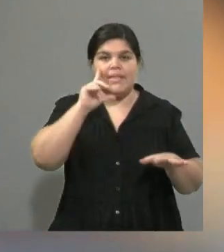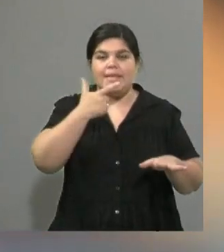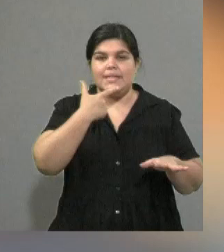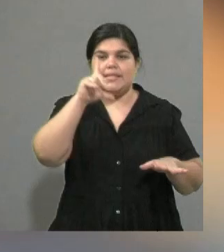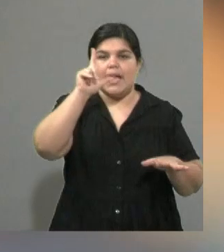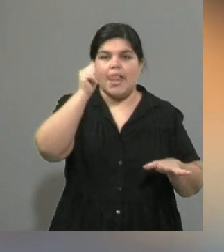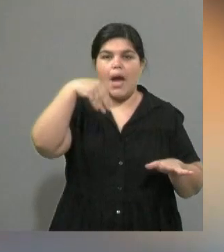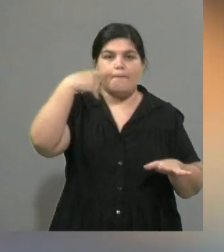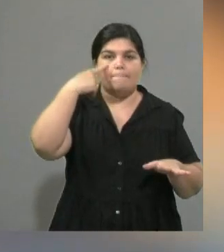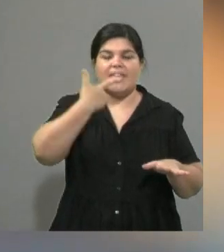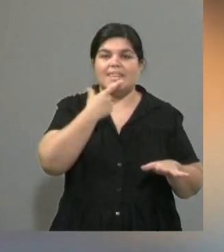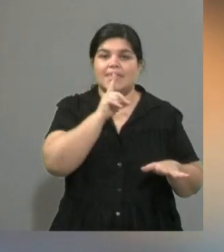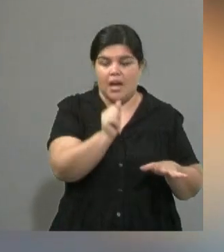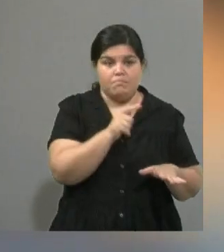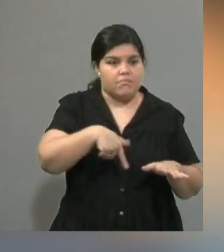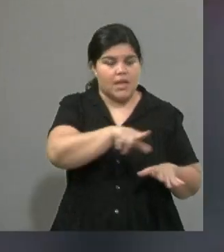de las investigaciones.